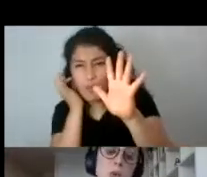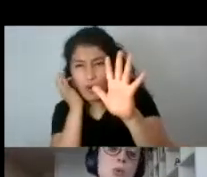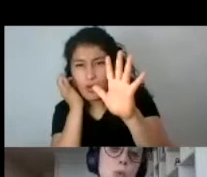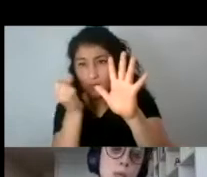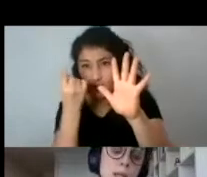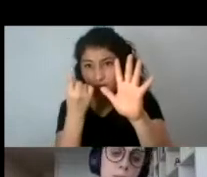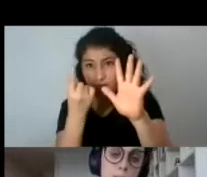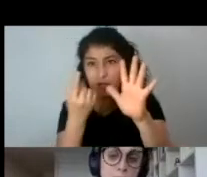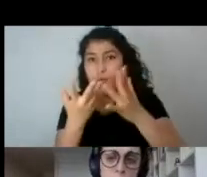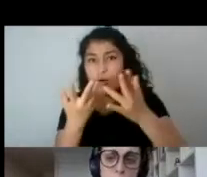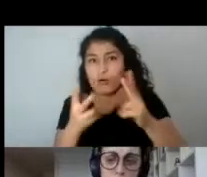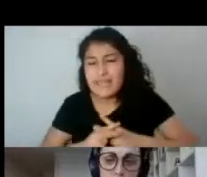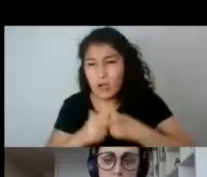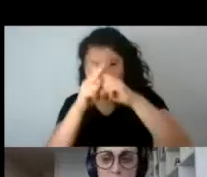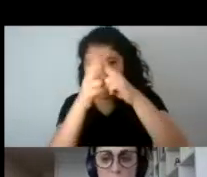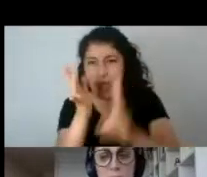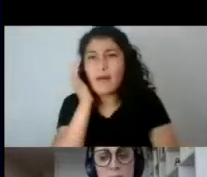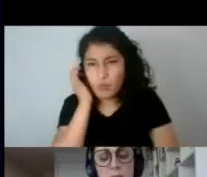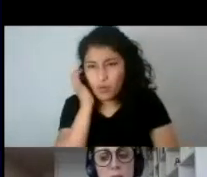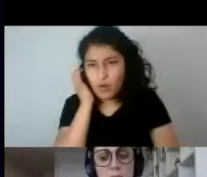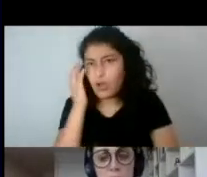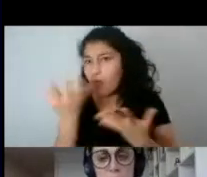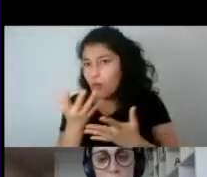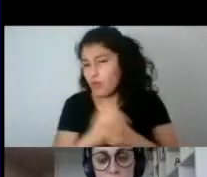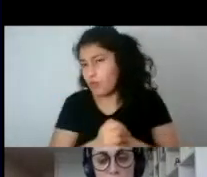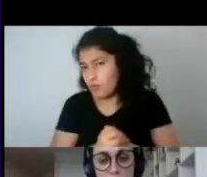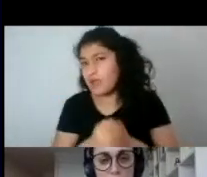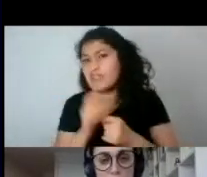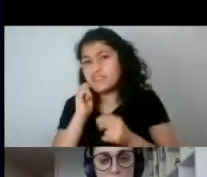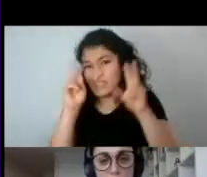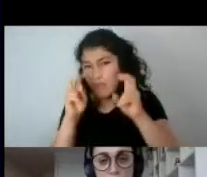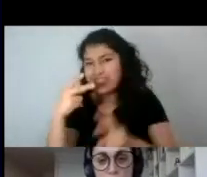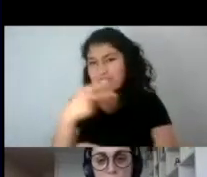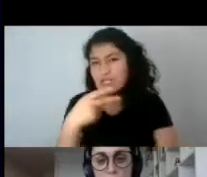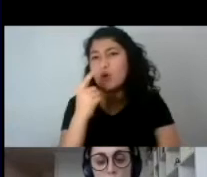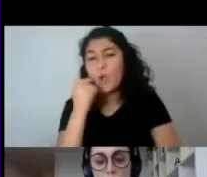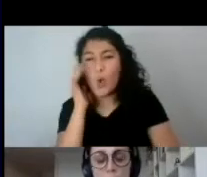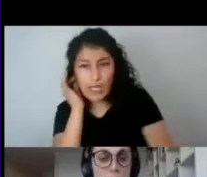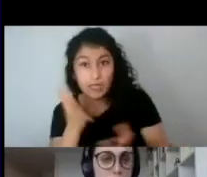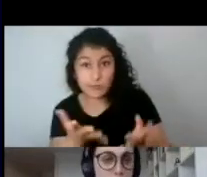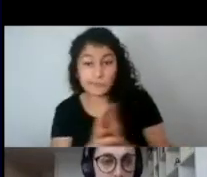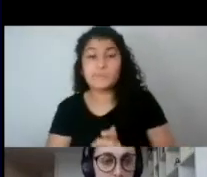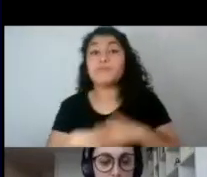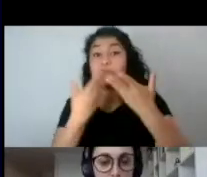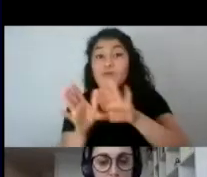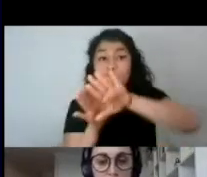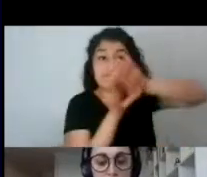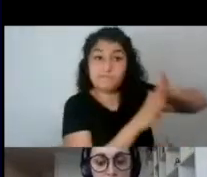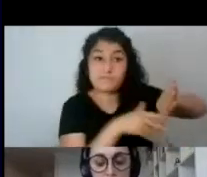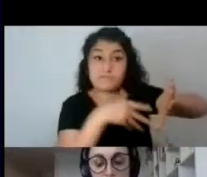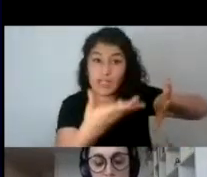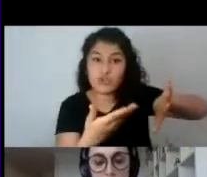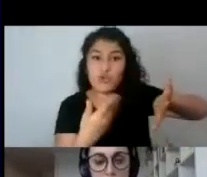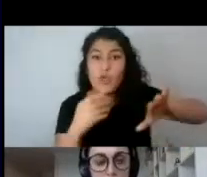se construyen determinados imaginarios de sexo género. Entonces, acá cito a Colomer